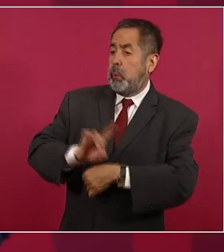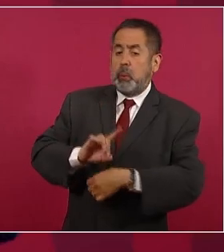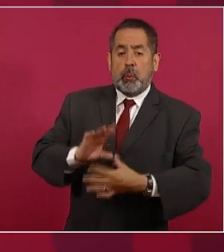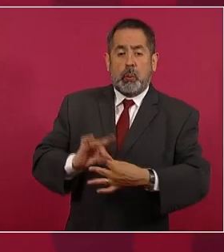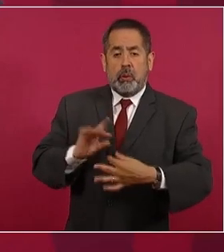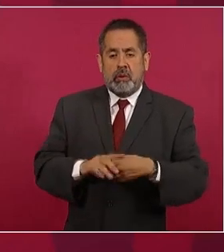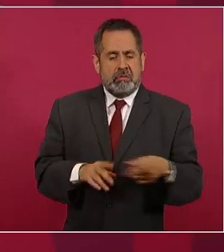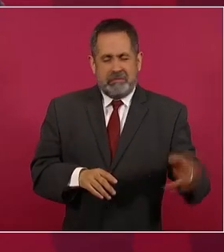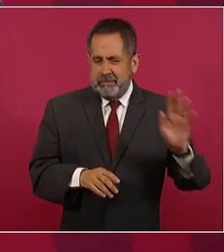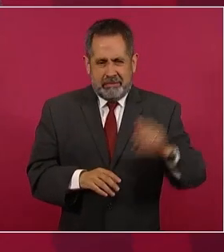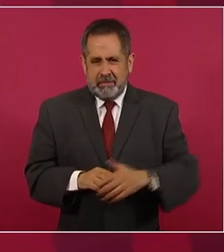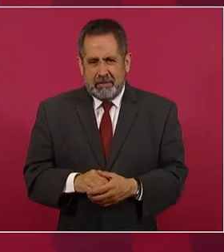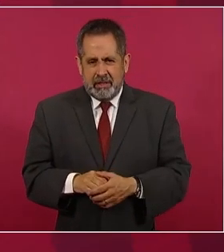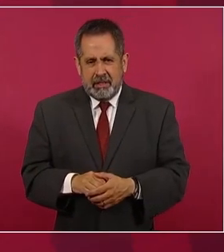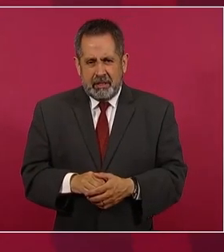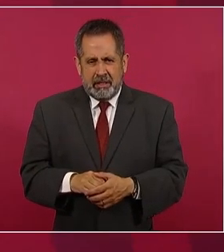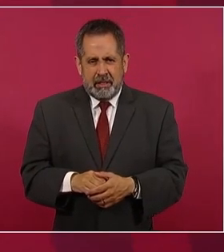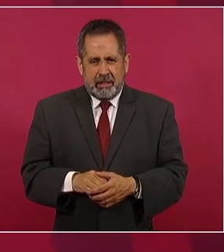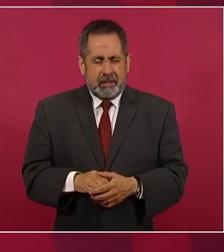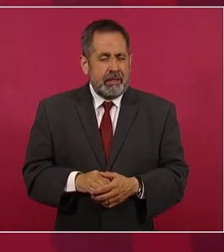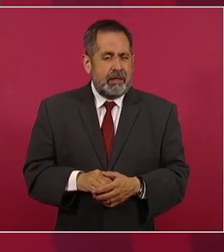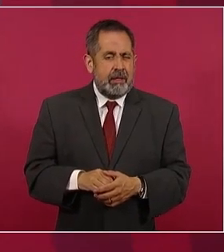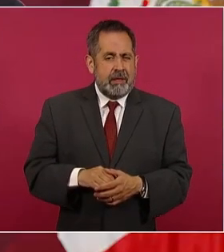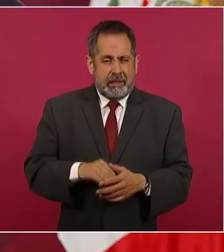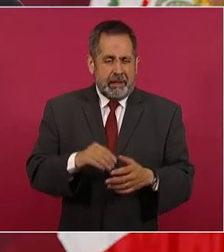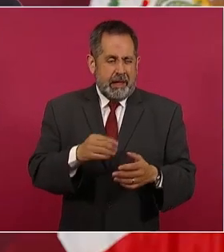Si a mí me dicen, entre otras cosas,